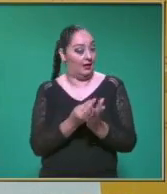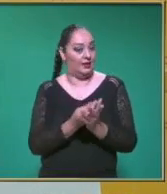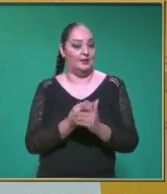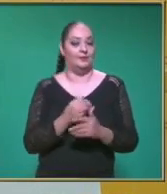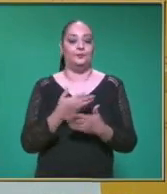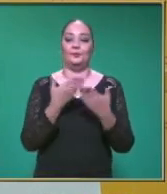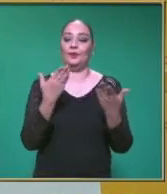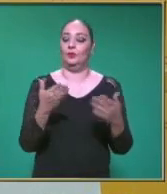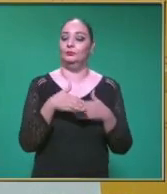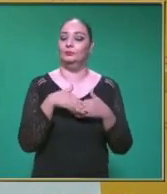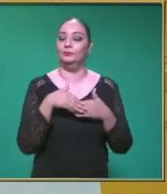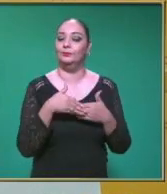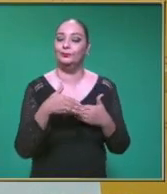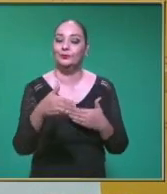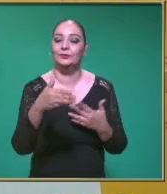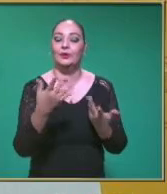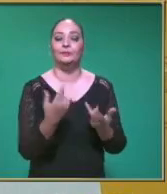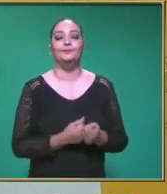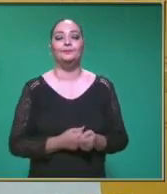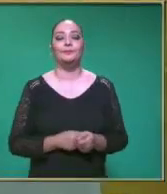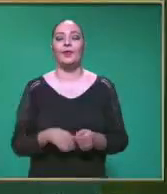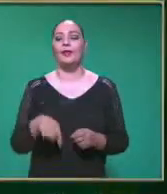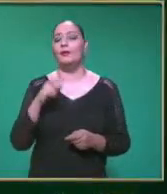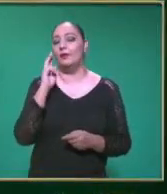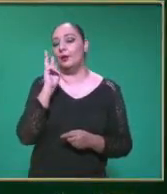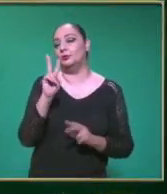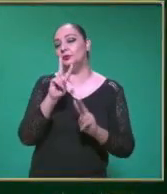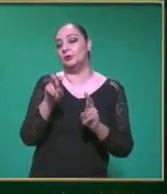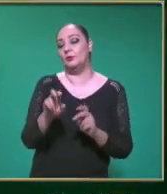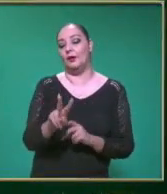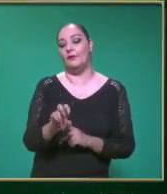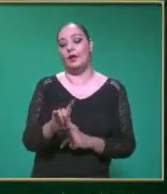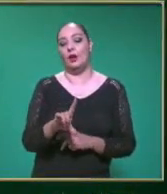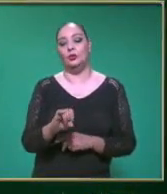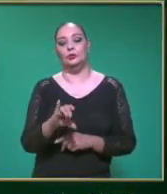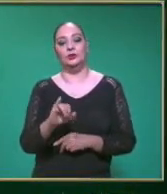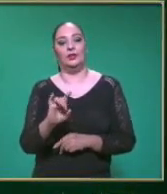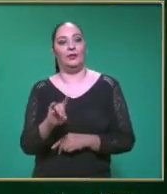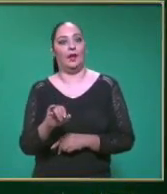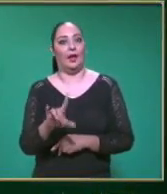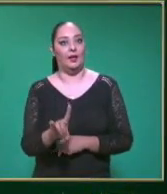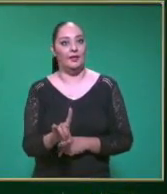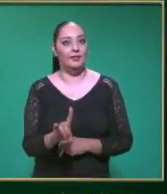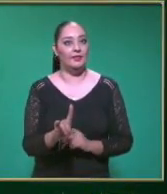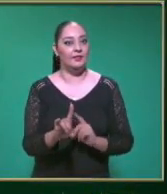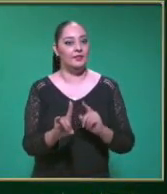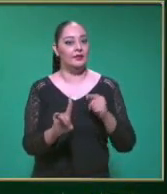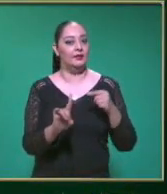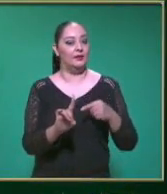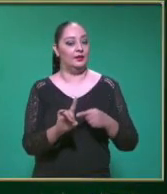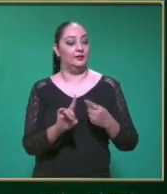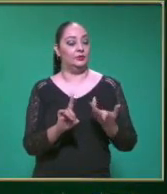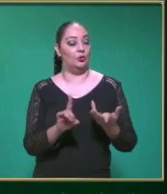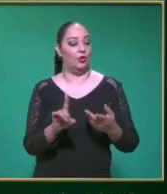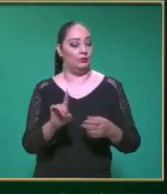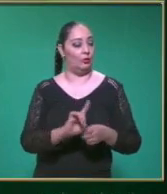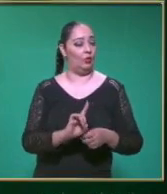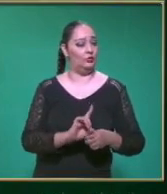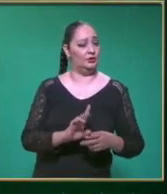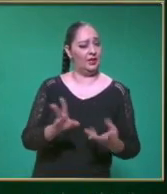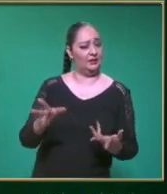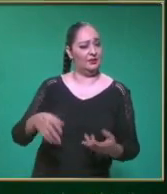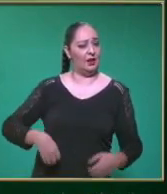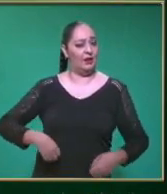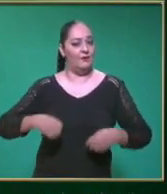continuar La velocidad Como ya lo vimos En la vida cotidiana Y lo comentábamos Ahorita No solamente Se da